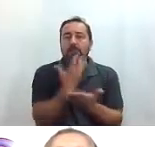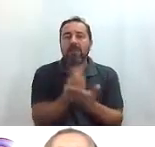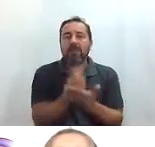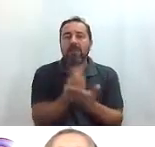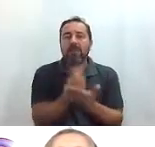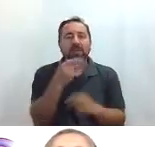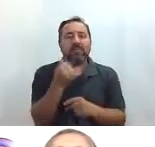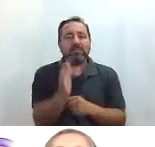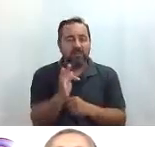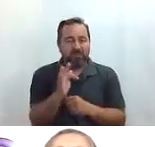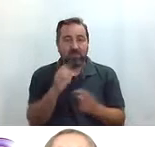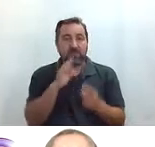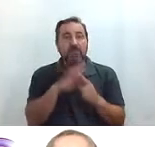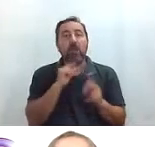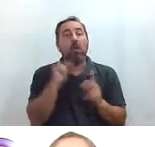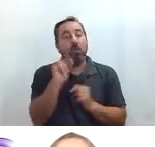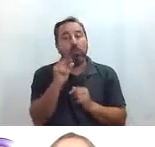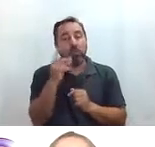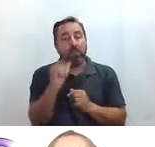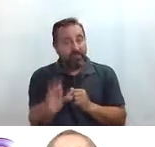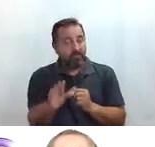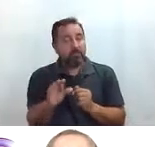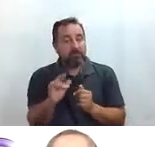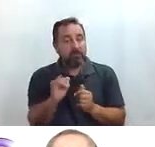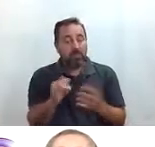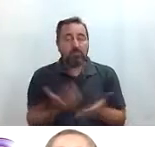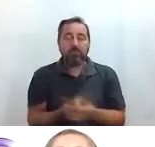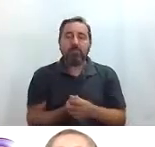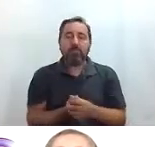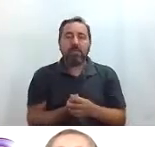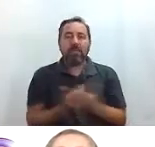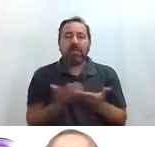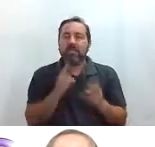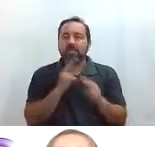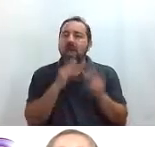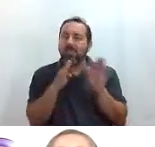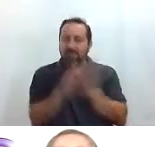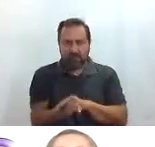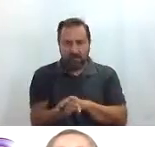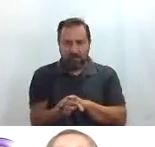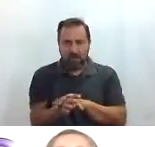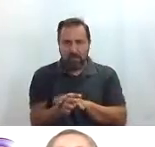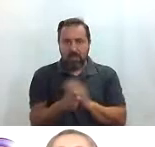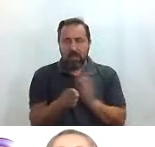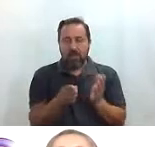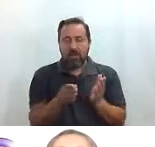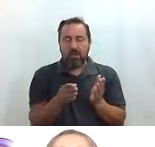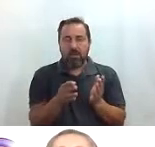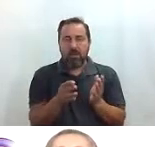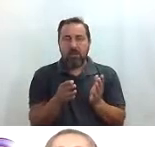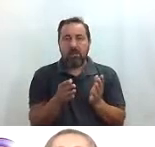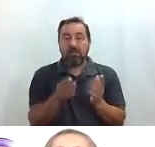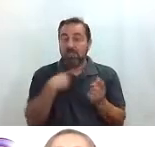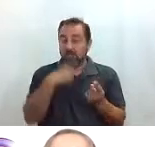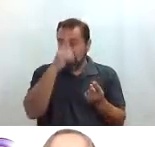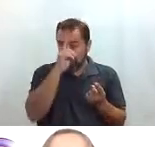Chefs Voice que lo lleva .disc precisamente y es accesible es en bueno no